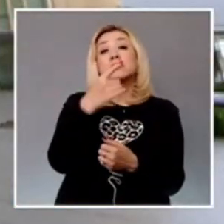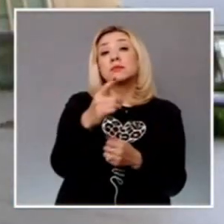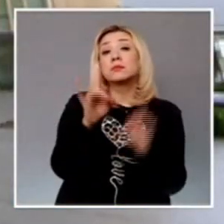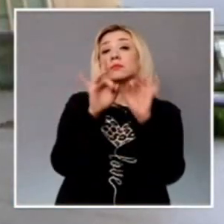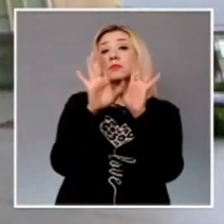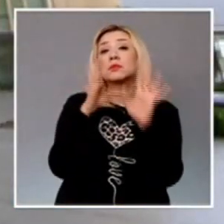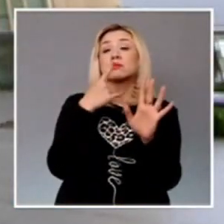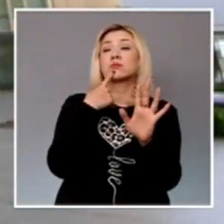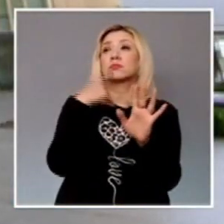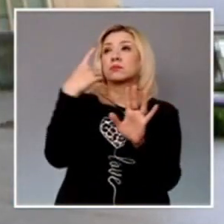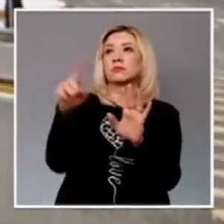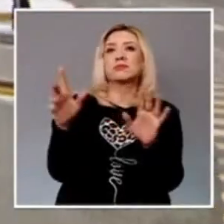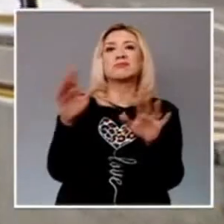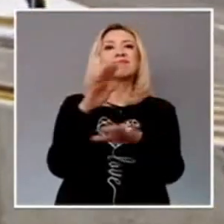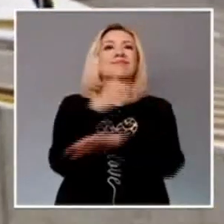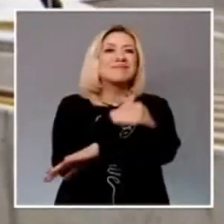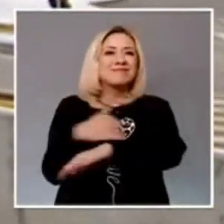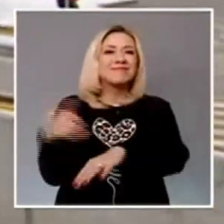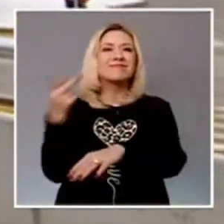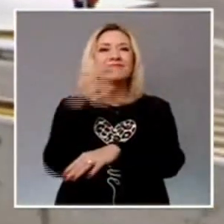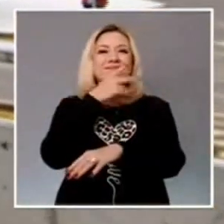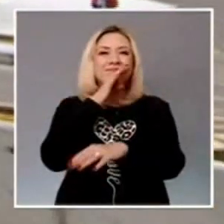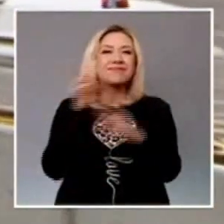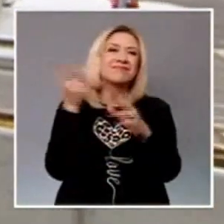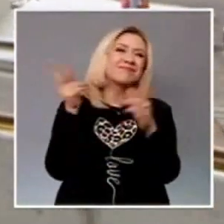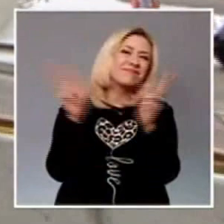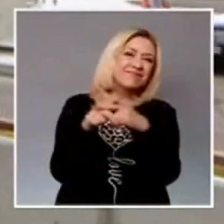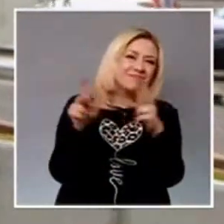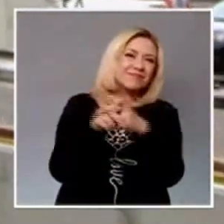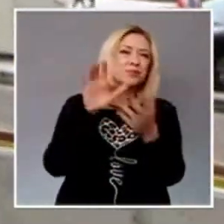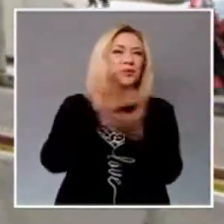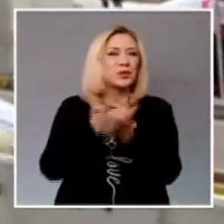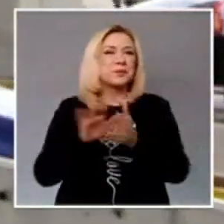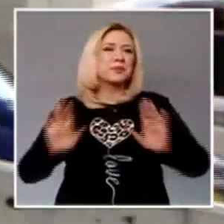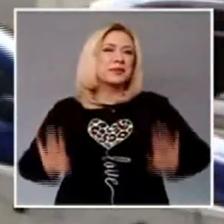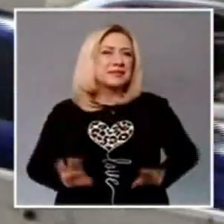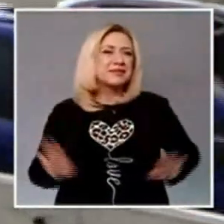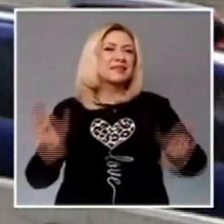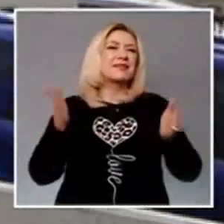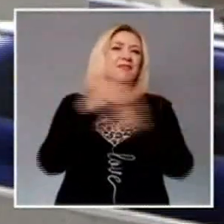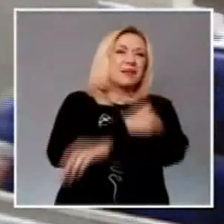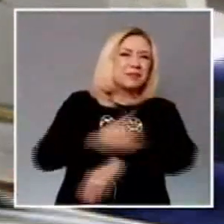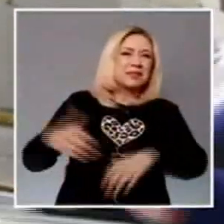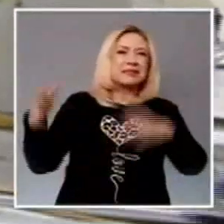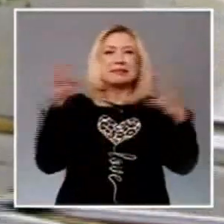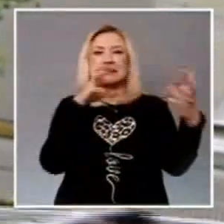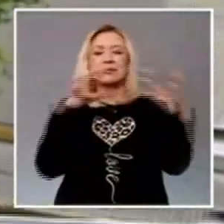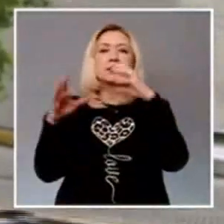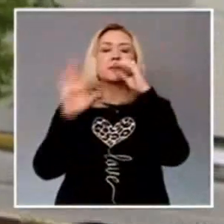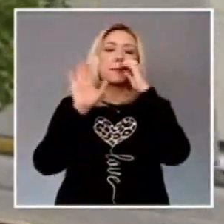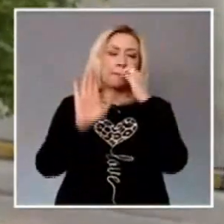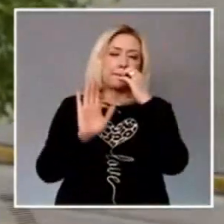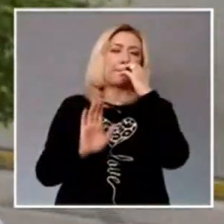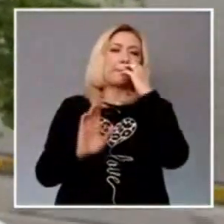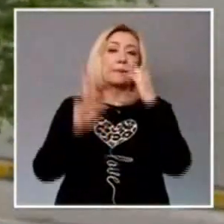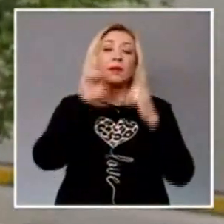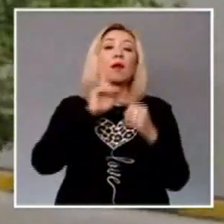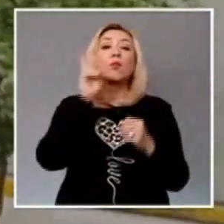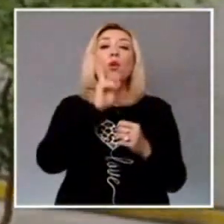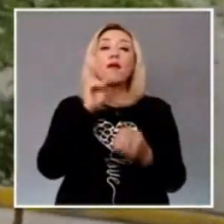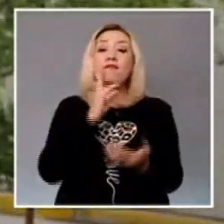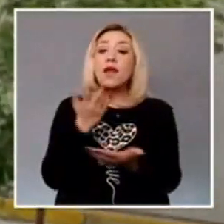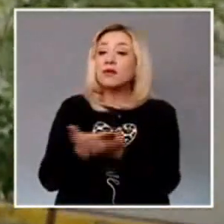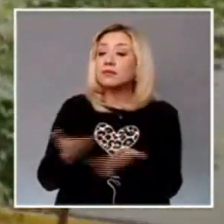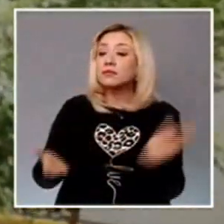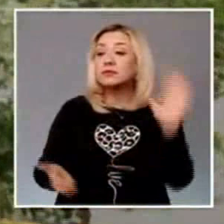es deber de las personas juzgadoras recabar y ordenar las pruebas pertinentes para esclarecer si la imputada realizó una acción bajo